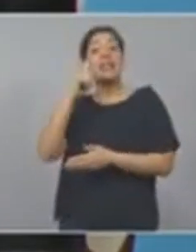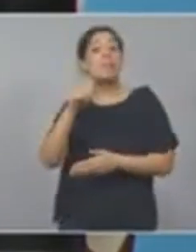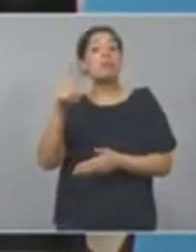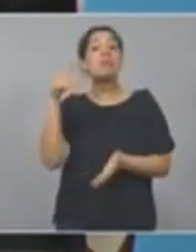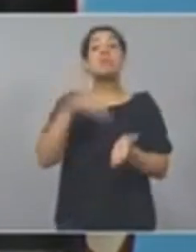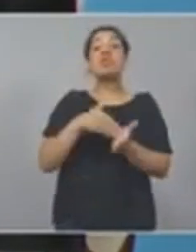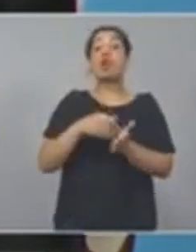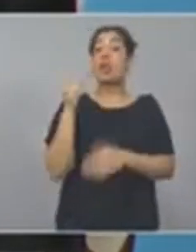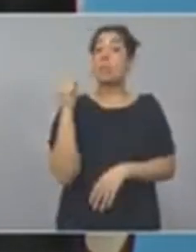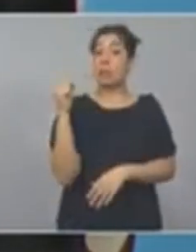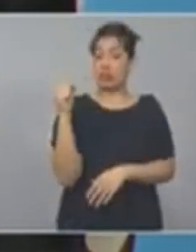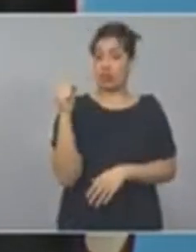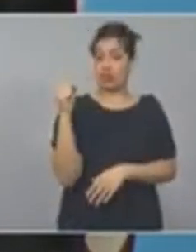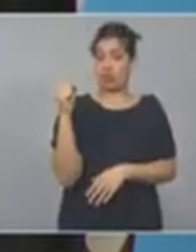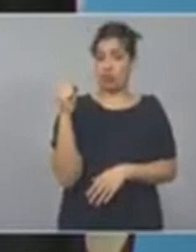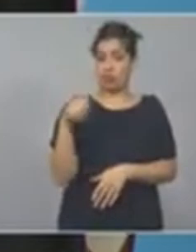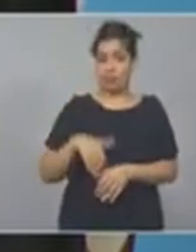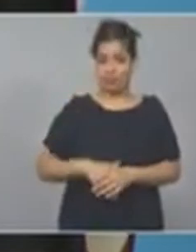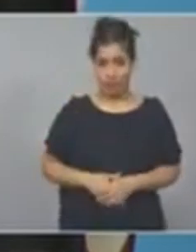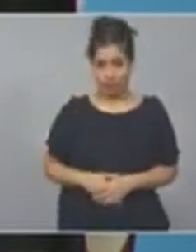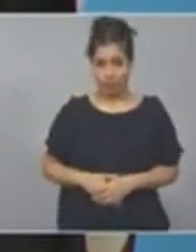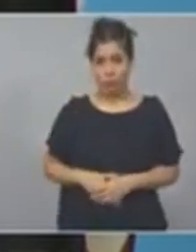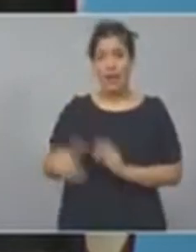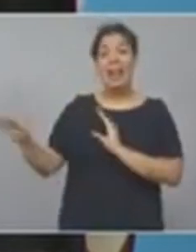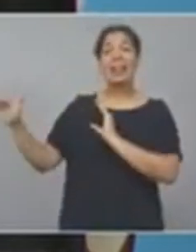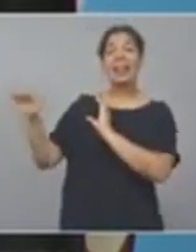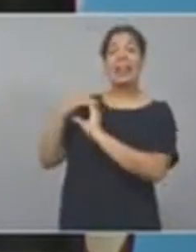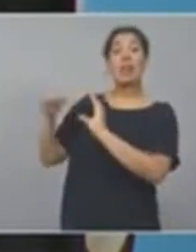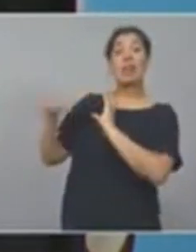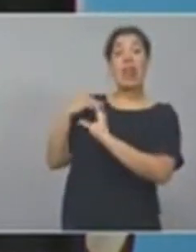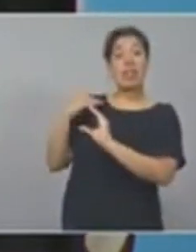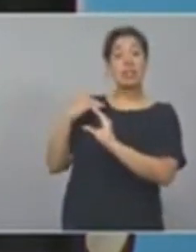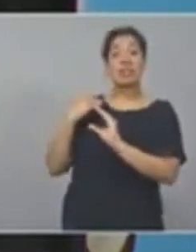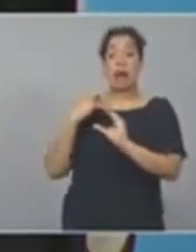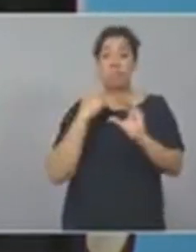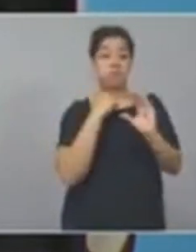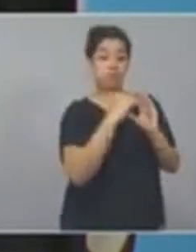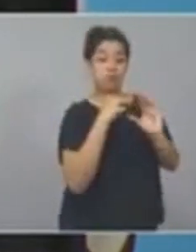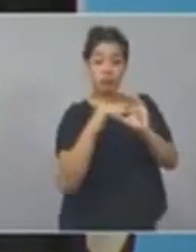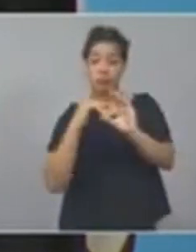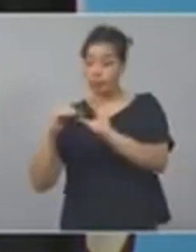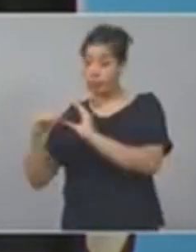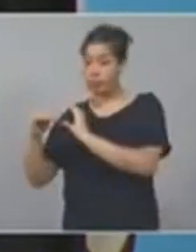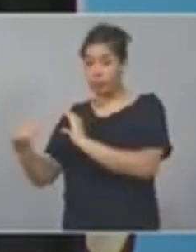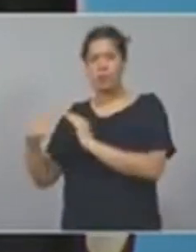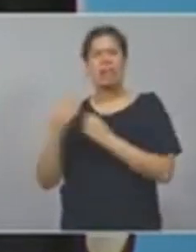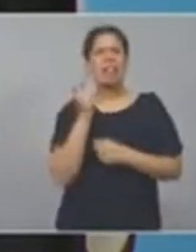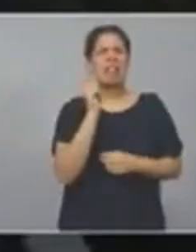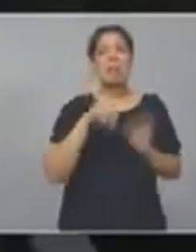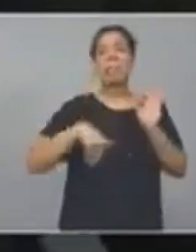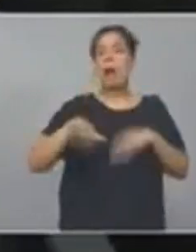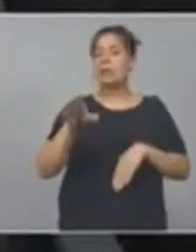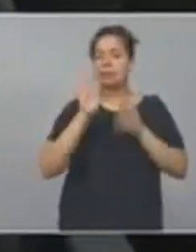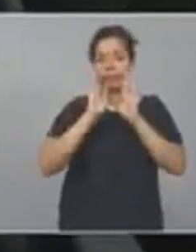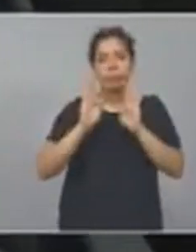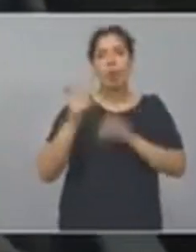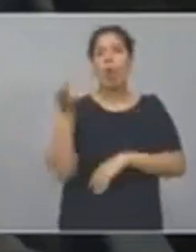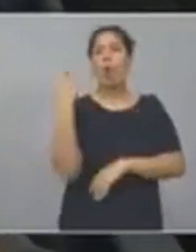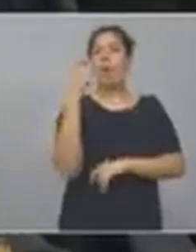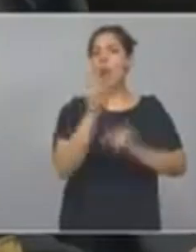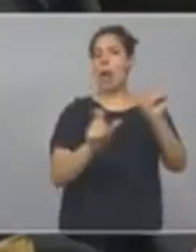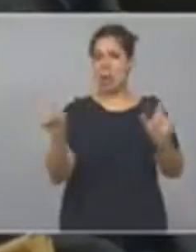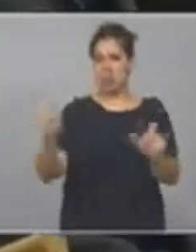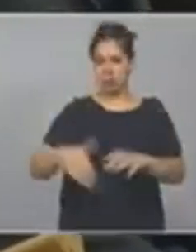de pesos. Las transferencias a los jubilados de la provincia. El gobierno nacional, con muchas